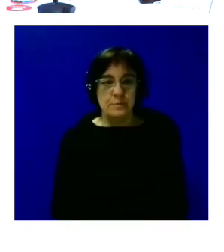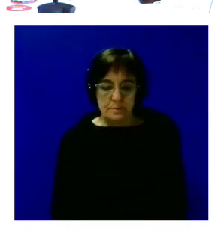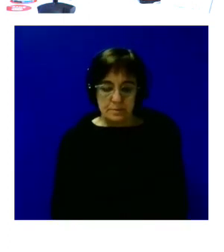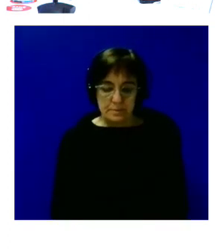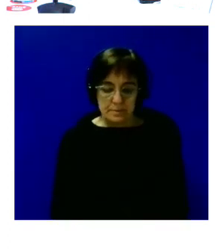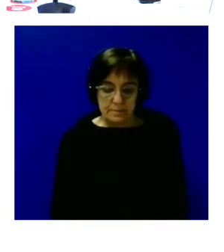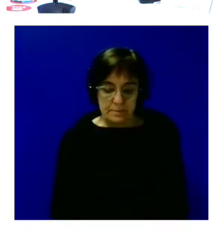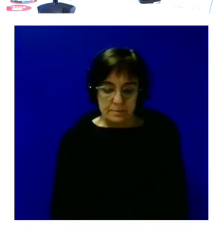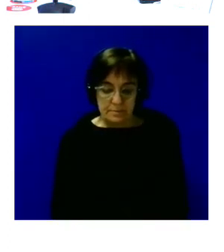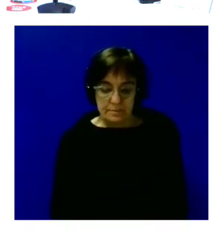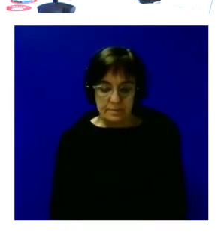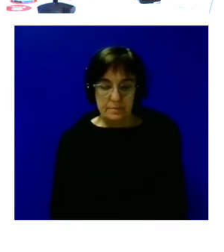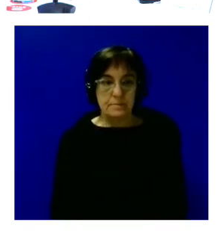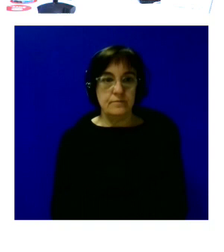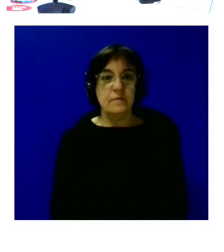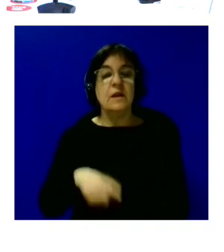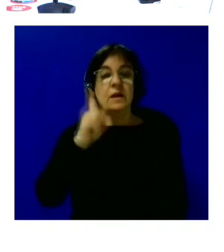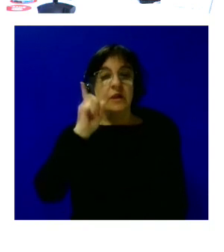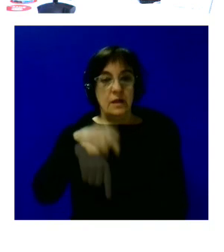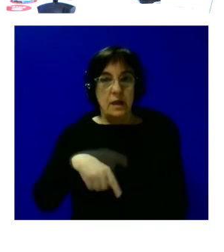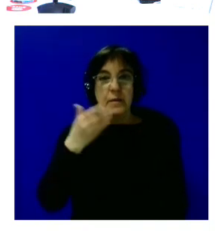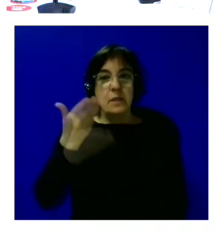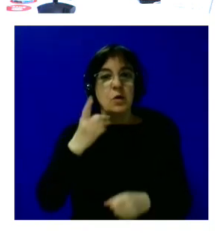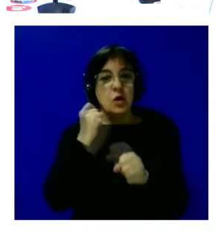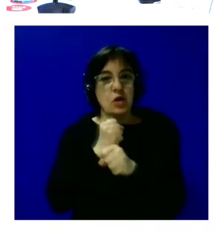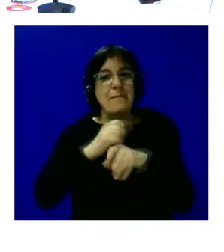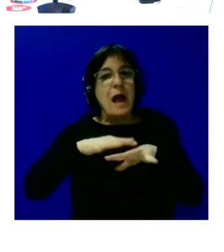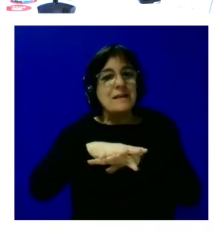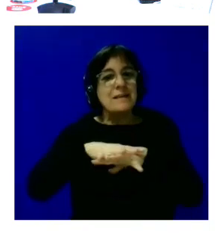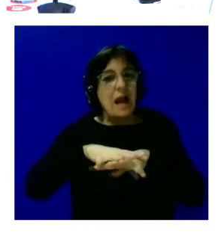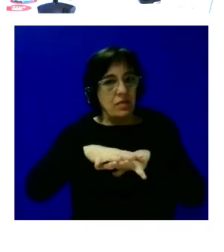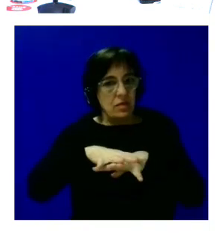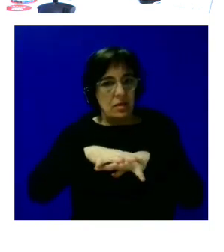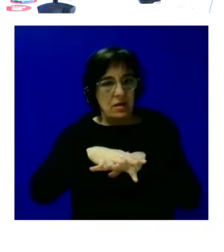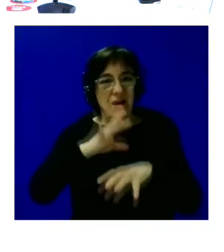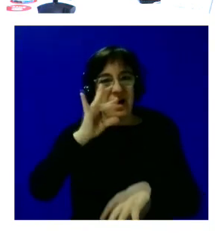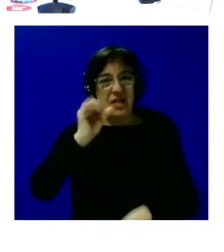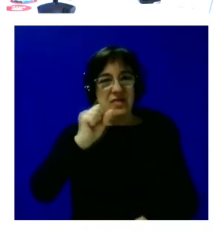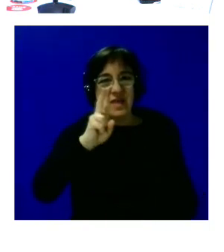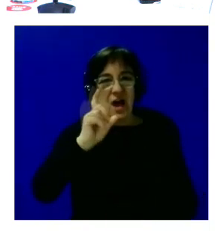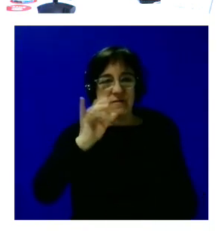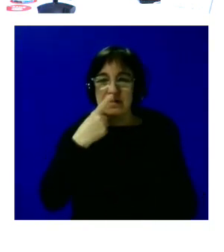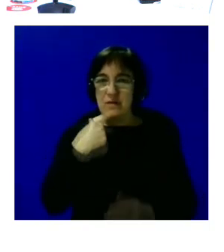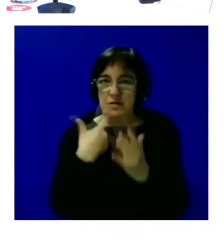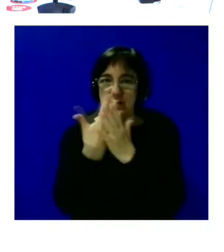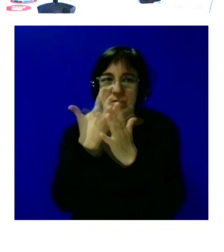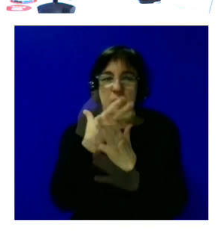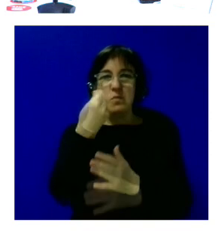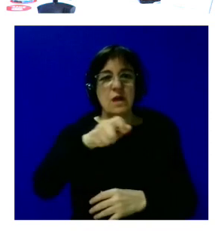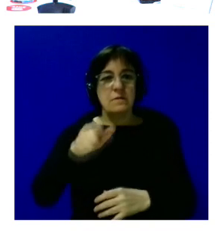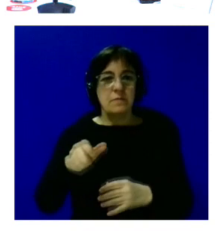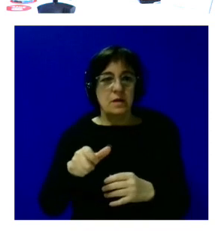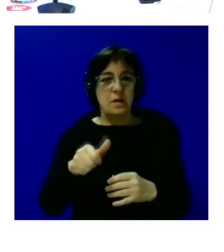desde ahí es importante también trabajar en red ¿no? David antes nos comentaba que muchas personas están como